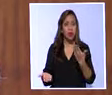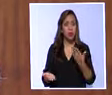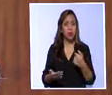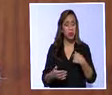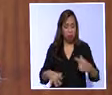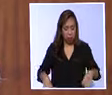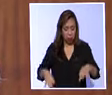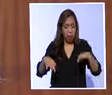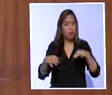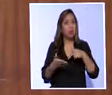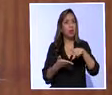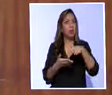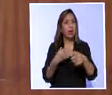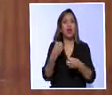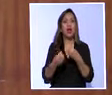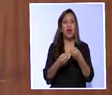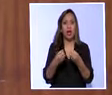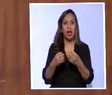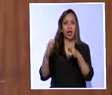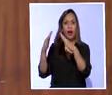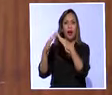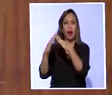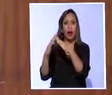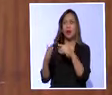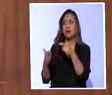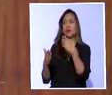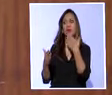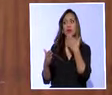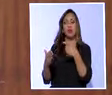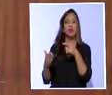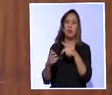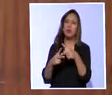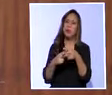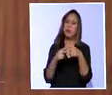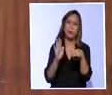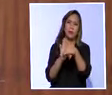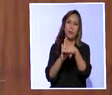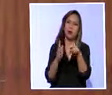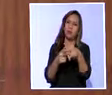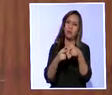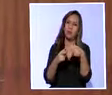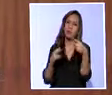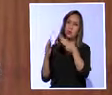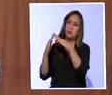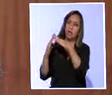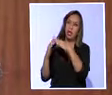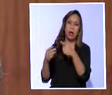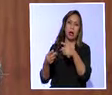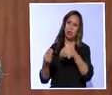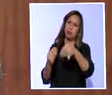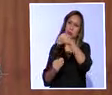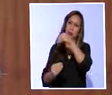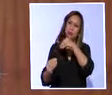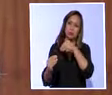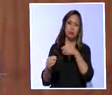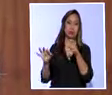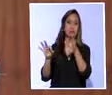para obtener este crédito hicimos una hipoteca abierta del bien, del único bien patrimonial de mi papá, una casita. Mi papá